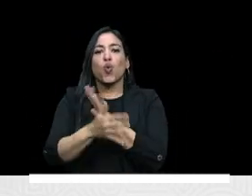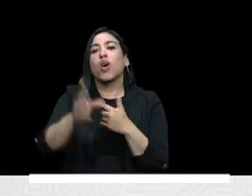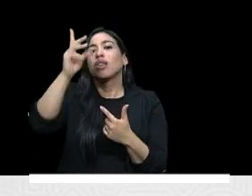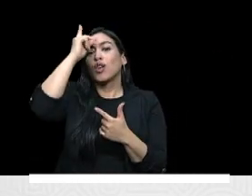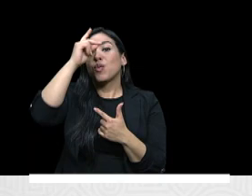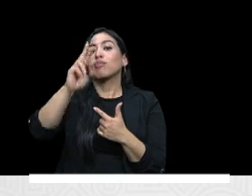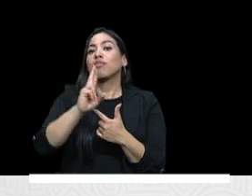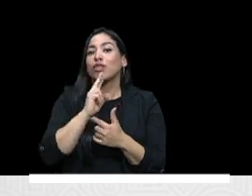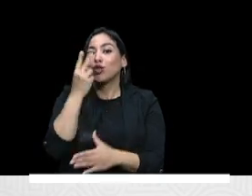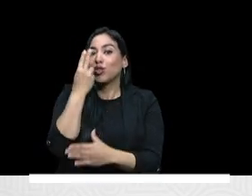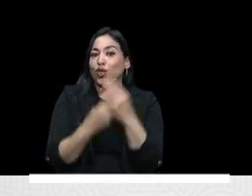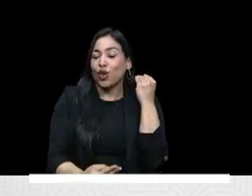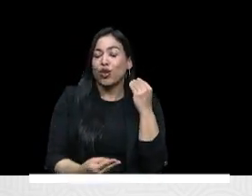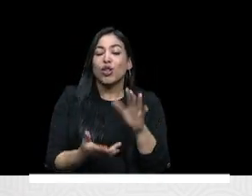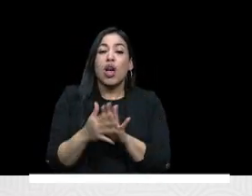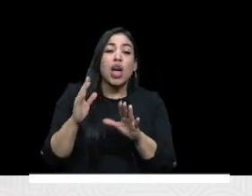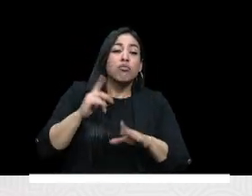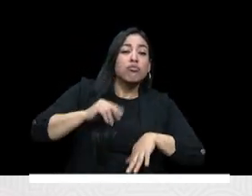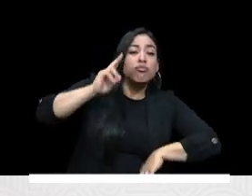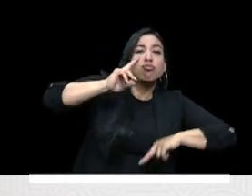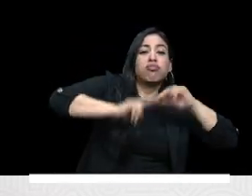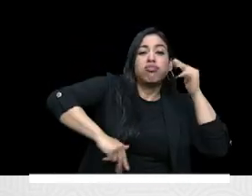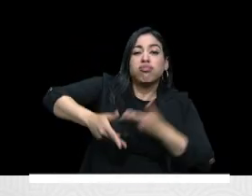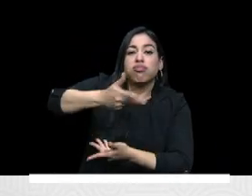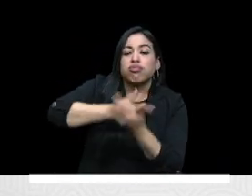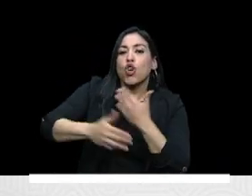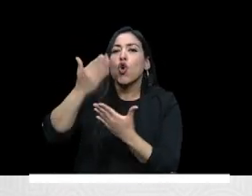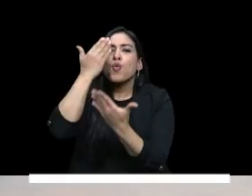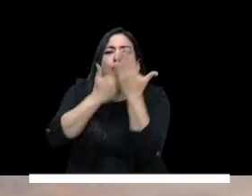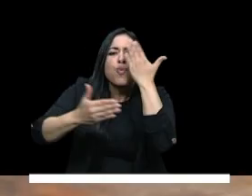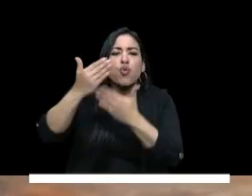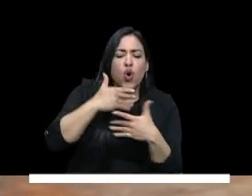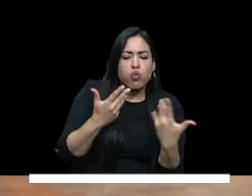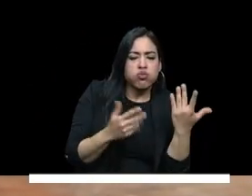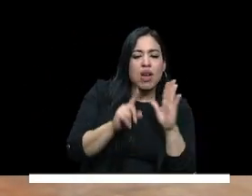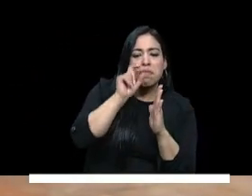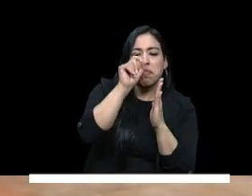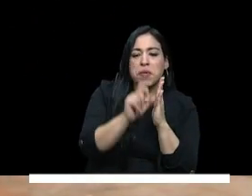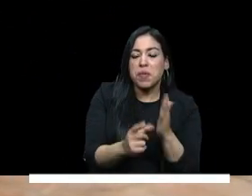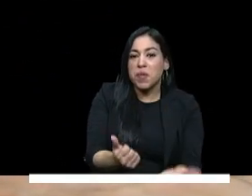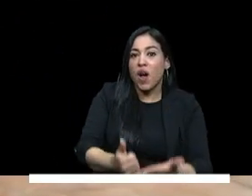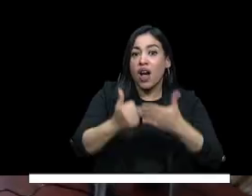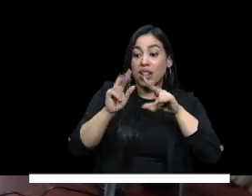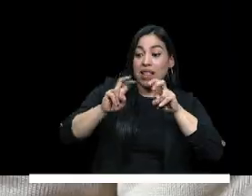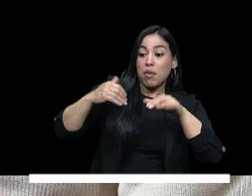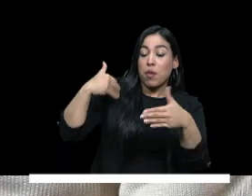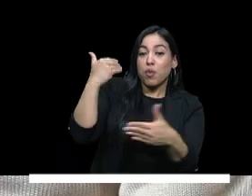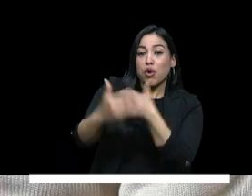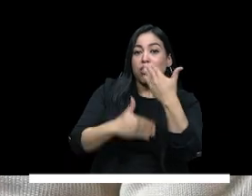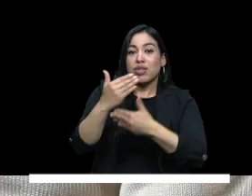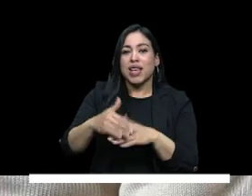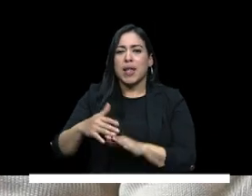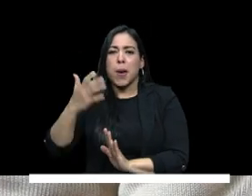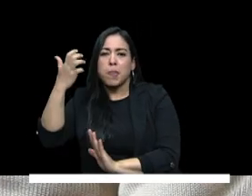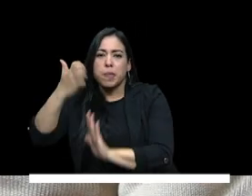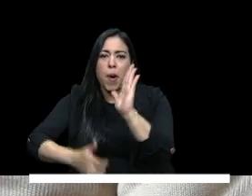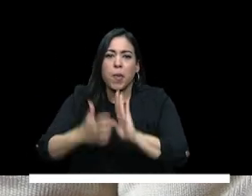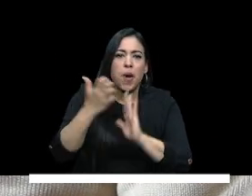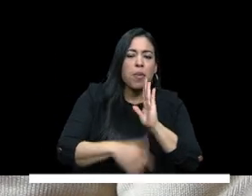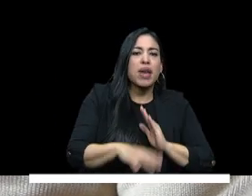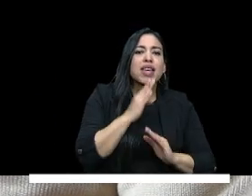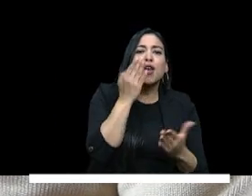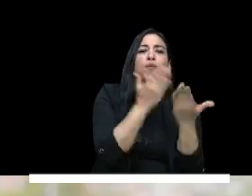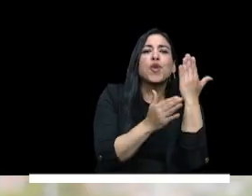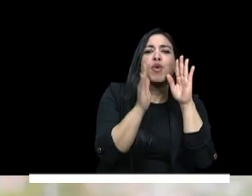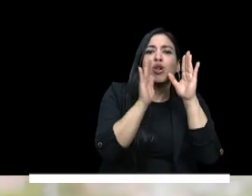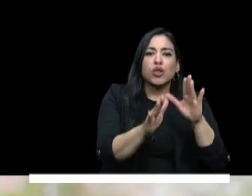Dominicana diseño y la construcción de pruebas y cuestionarios el procesamiento y la calificación de las